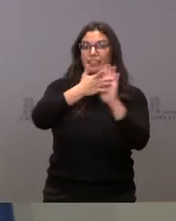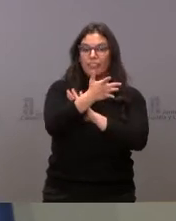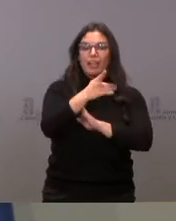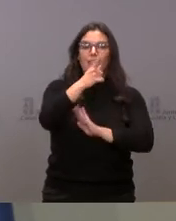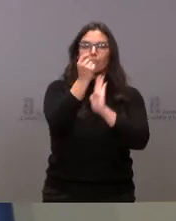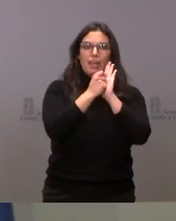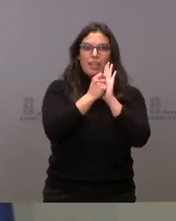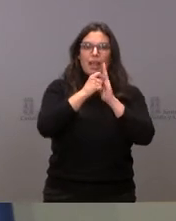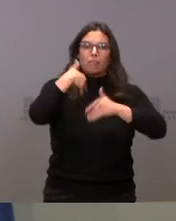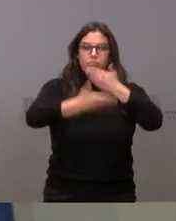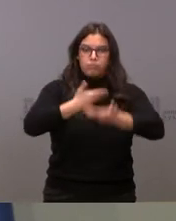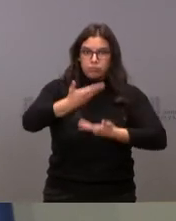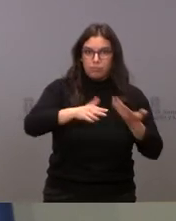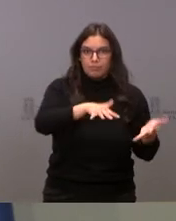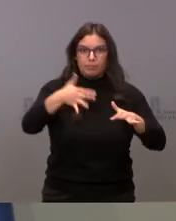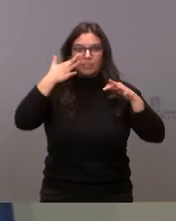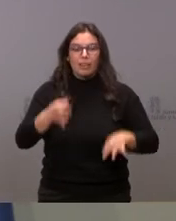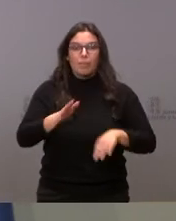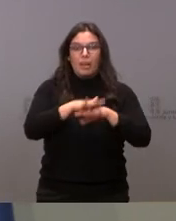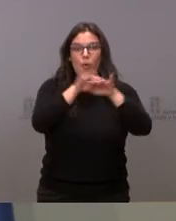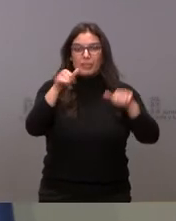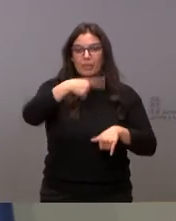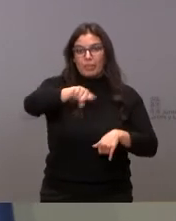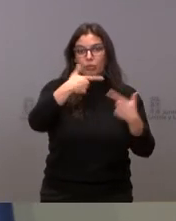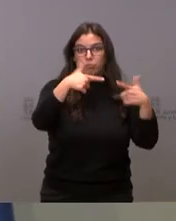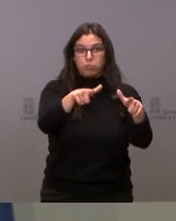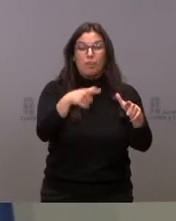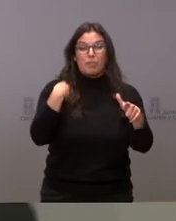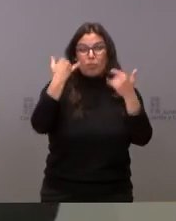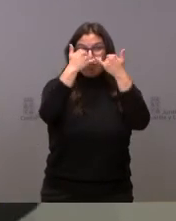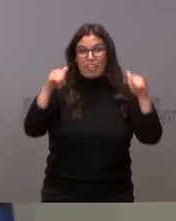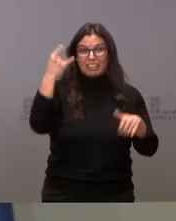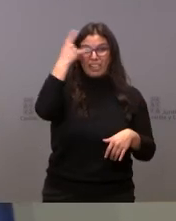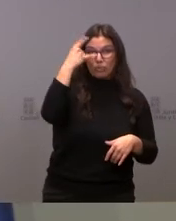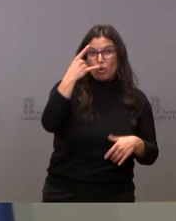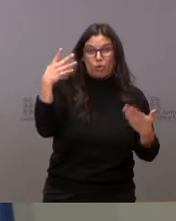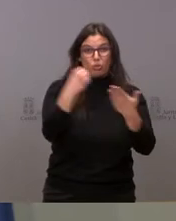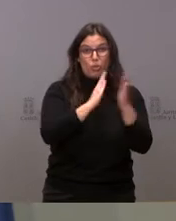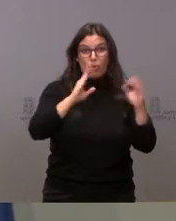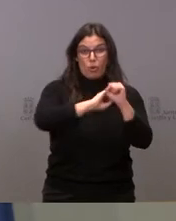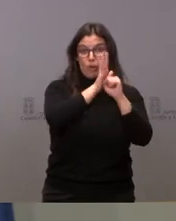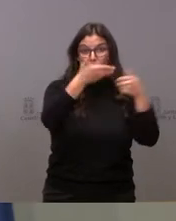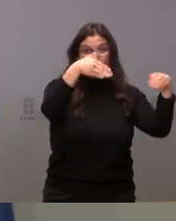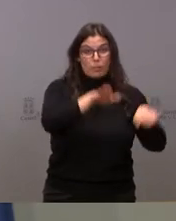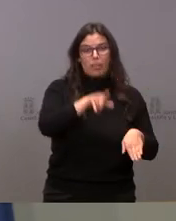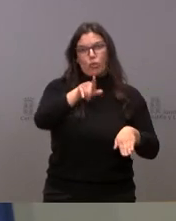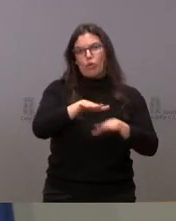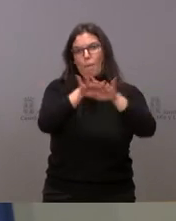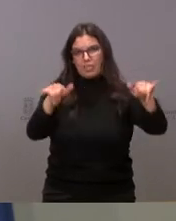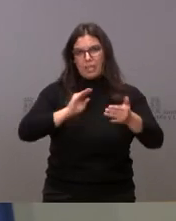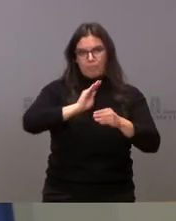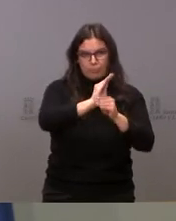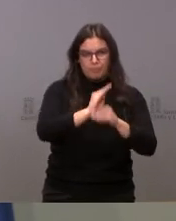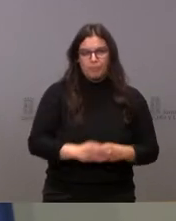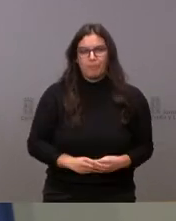medida para paliar la complicada situación de este colectivo al haberse suspendido los festejos durante la pandemia. La Consejería